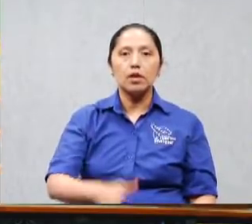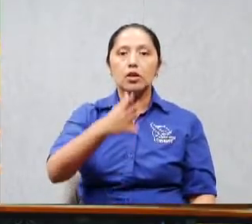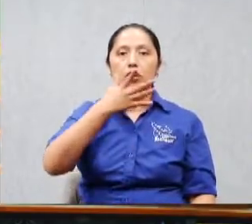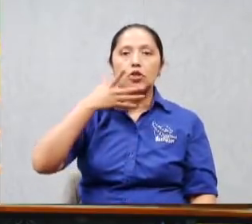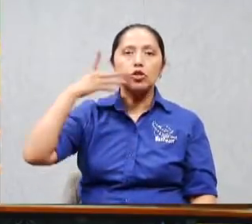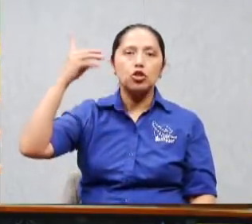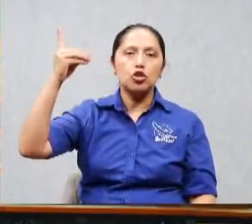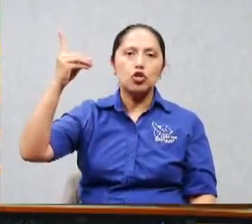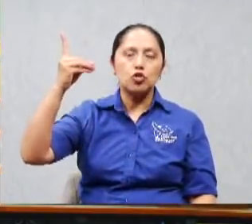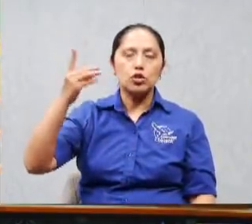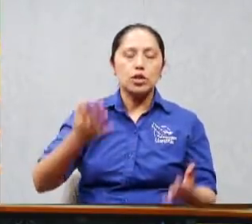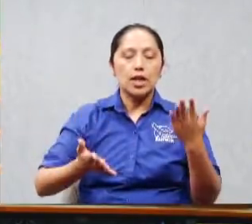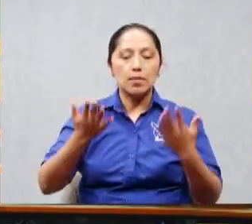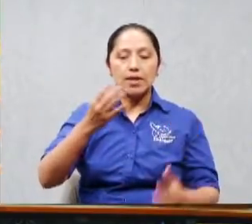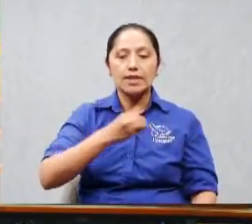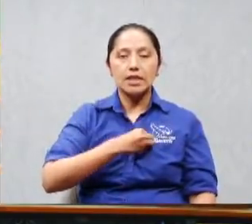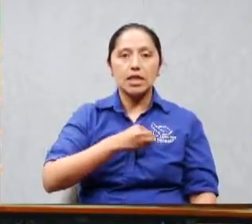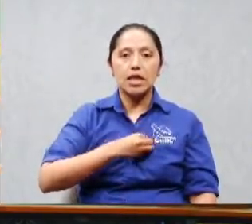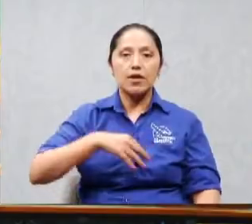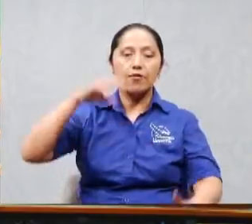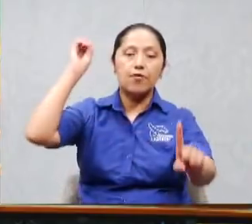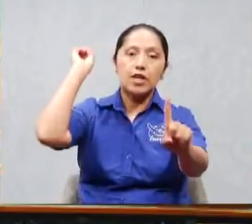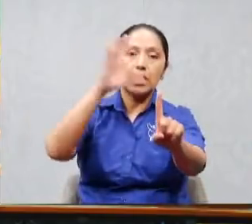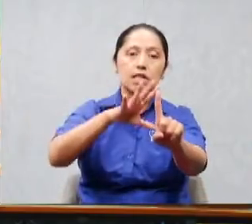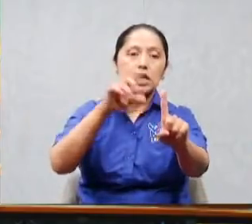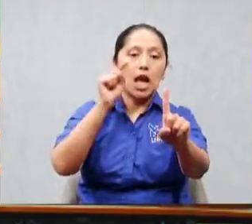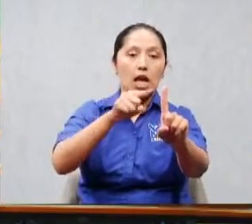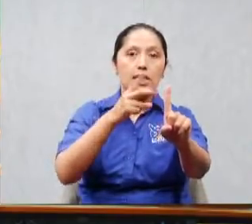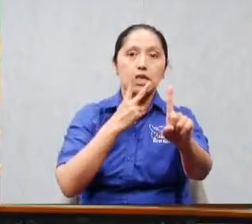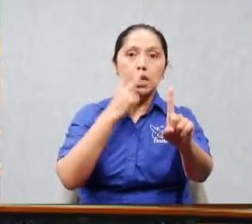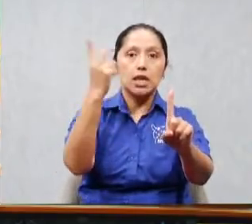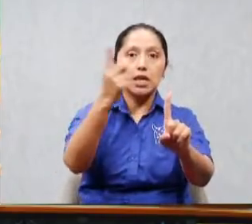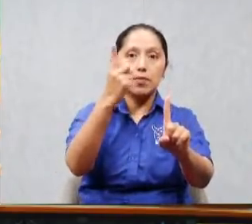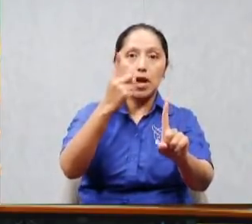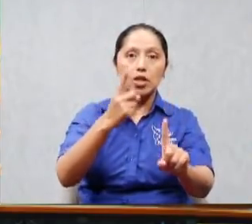llegar a los pies del Señor ¿qué? ¿qué?